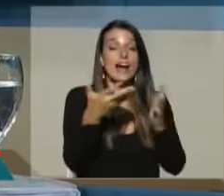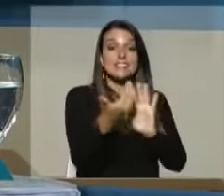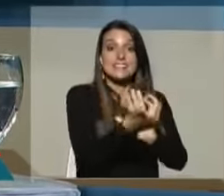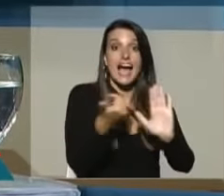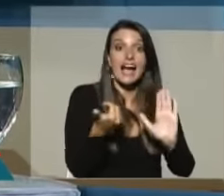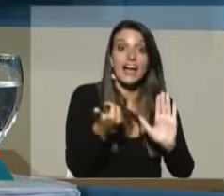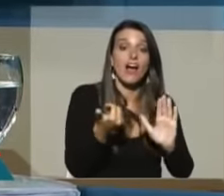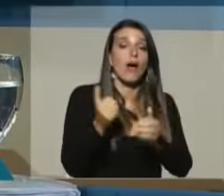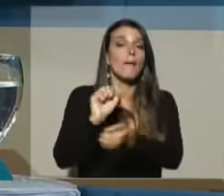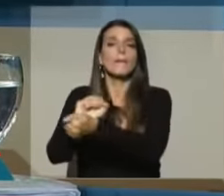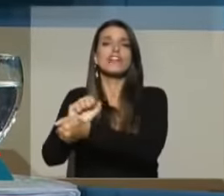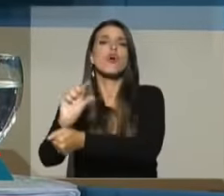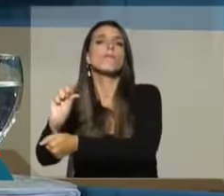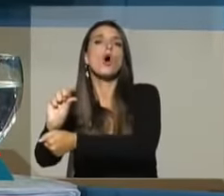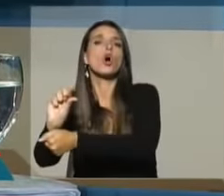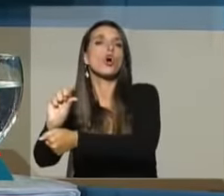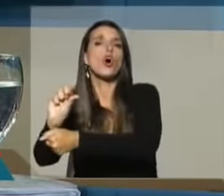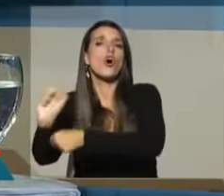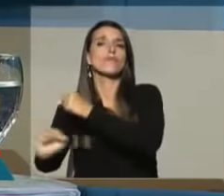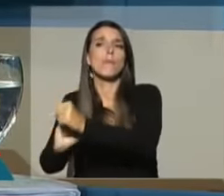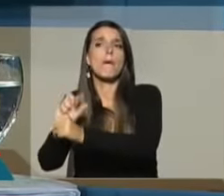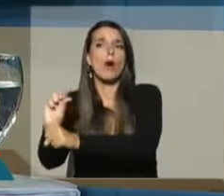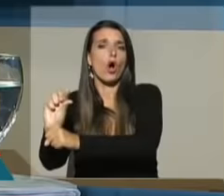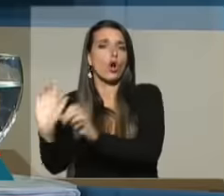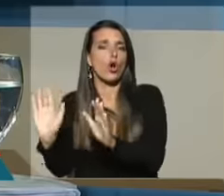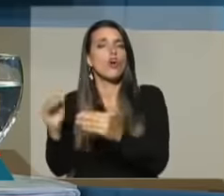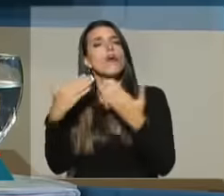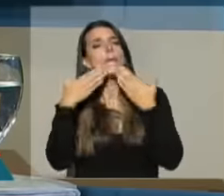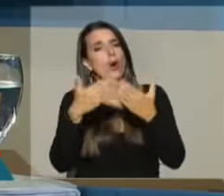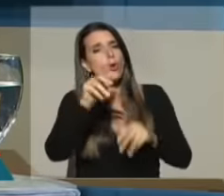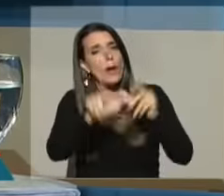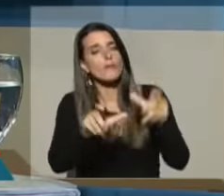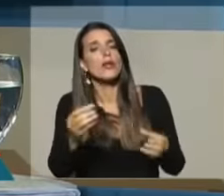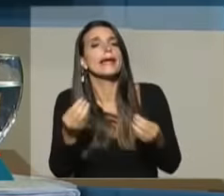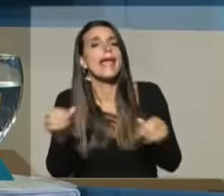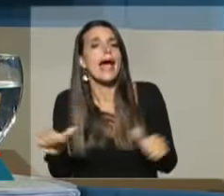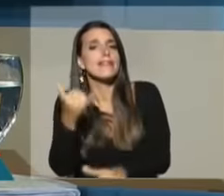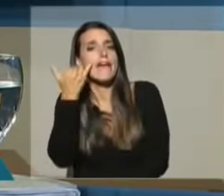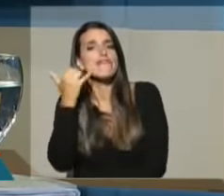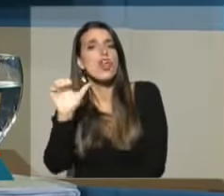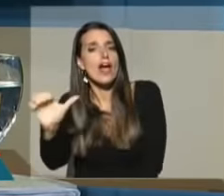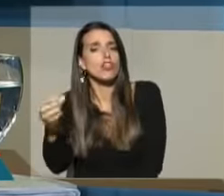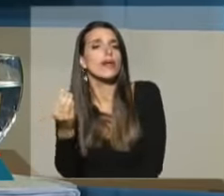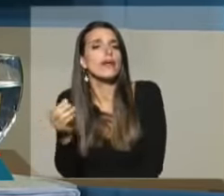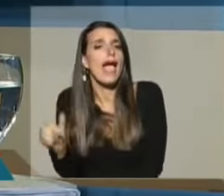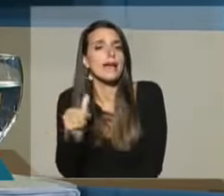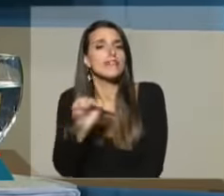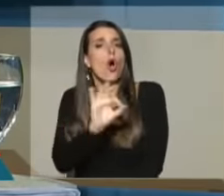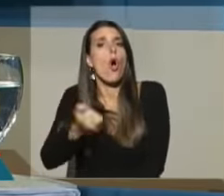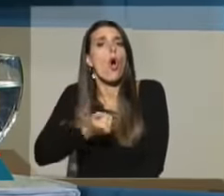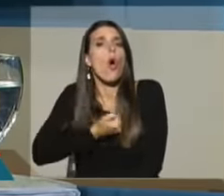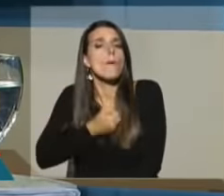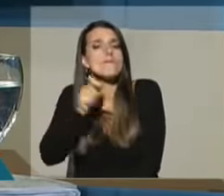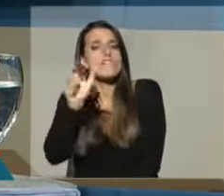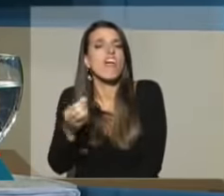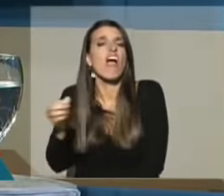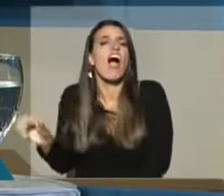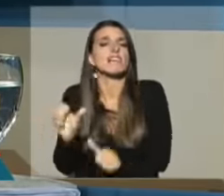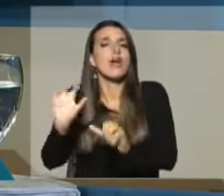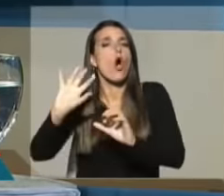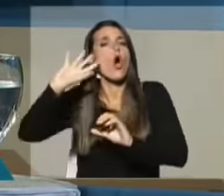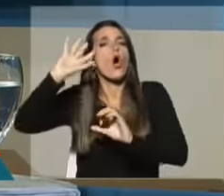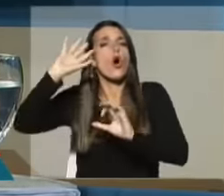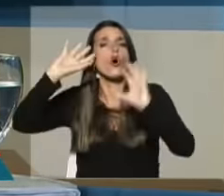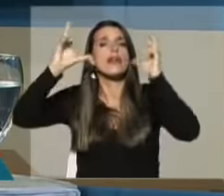a estar menos tiempo presos, yo le preguntaría al televidente qué va a ser ese violador, qué va a ser ese homicida, qué va a ser ese rapiñero.